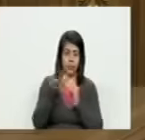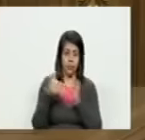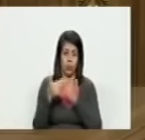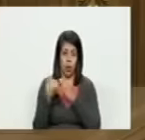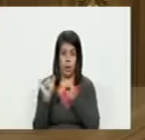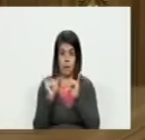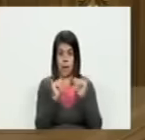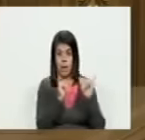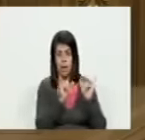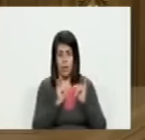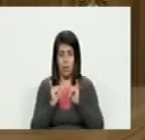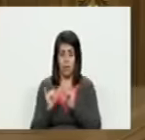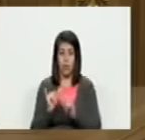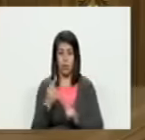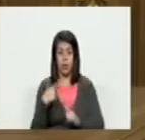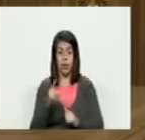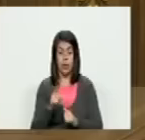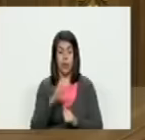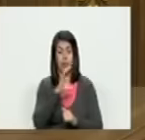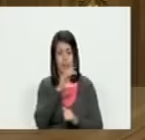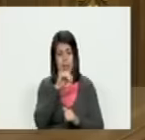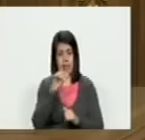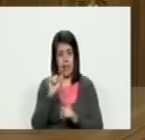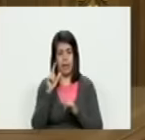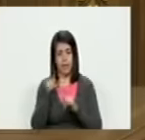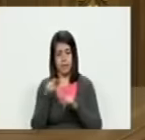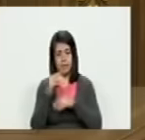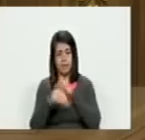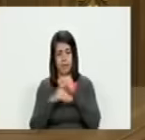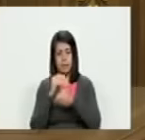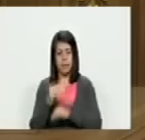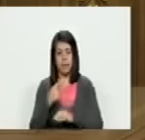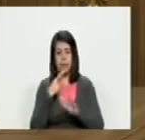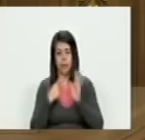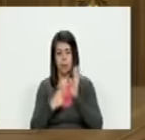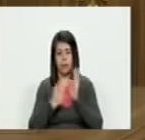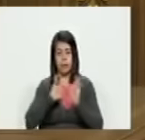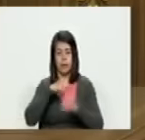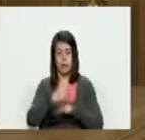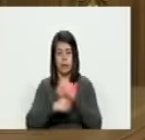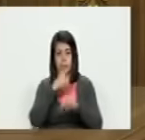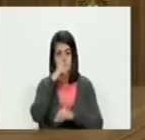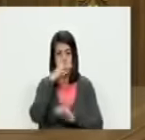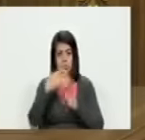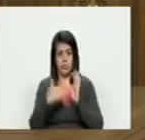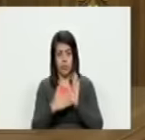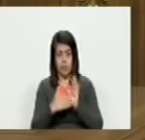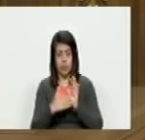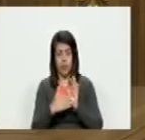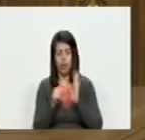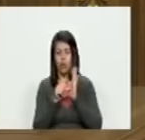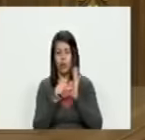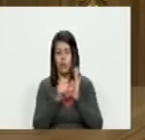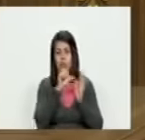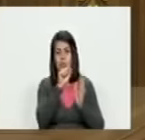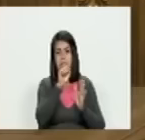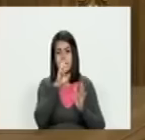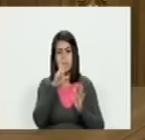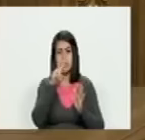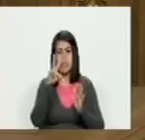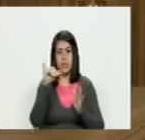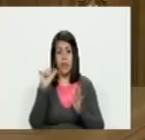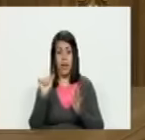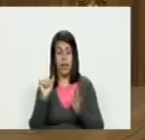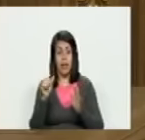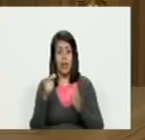mismo tiempo y tenemos un caso de la CIA aplicando lo que nos aplicaron a nosotros pero en el año 2000 en Serbia y ellos lo cuentan en un